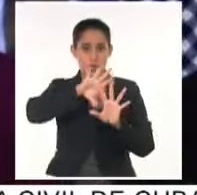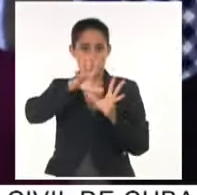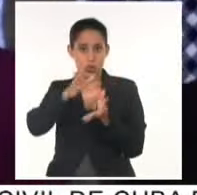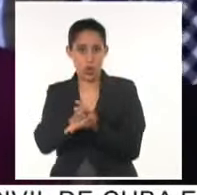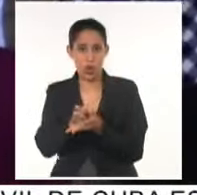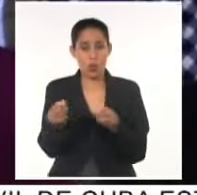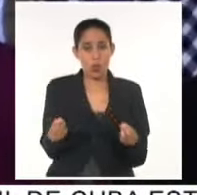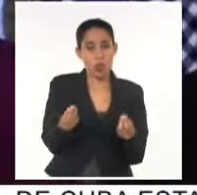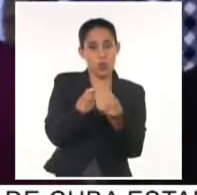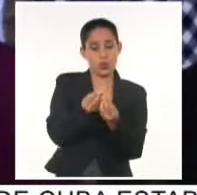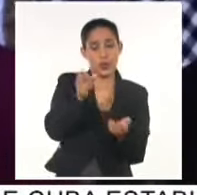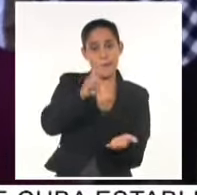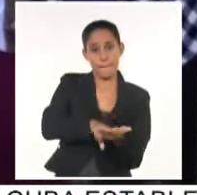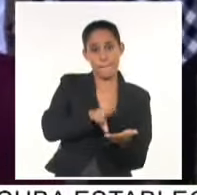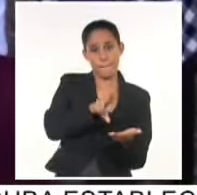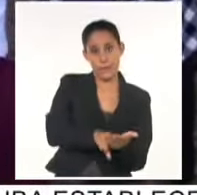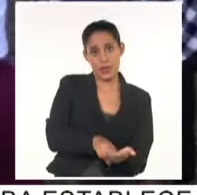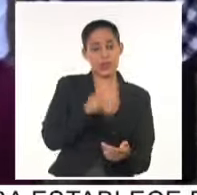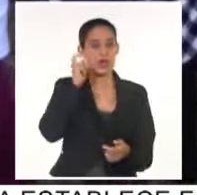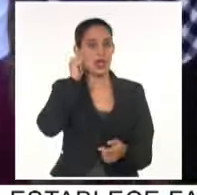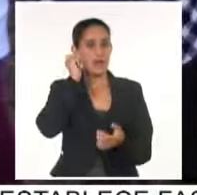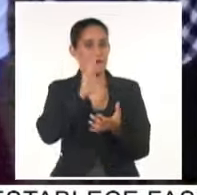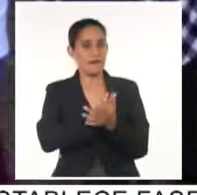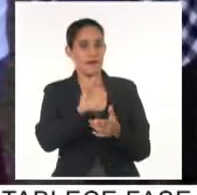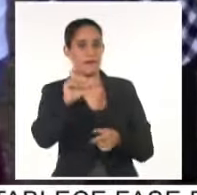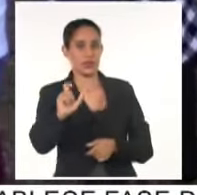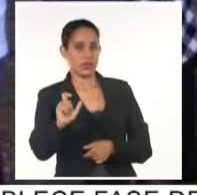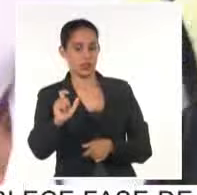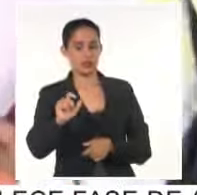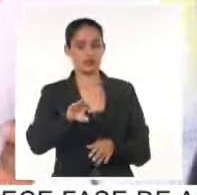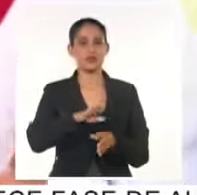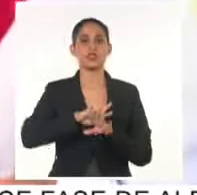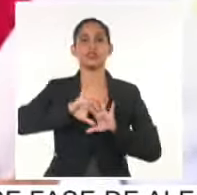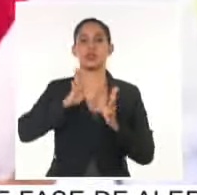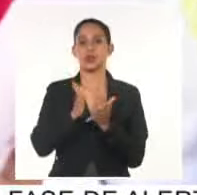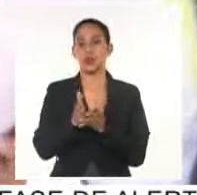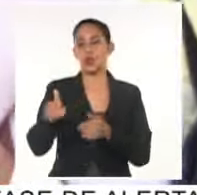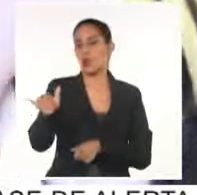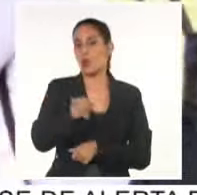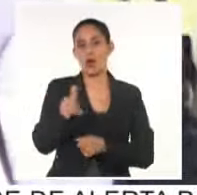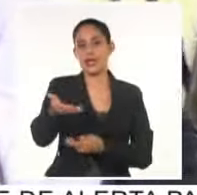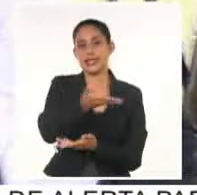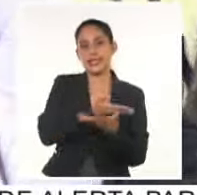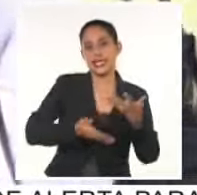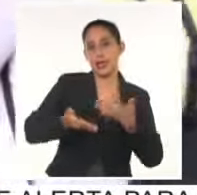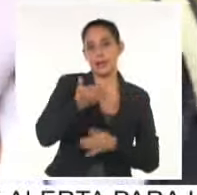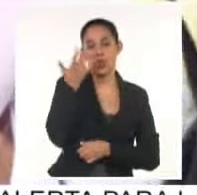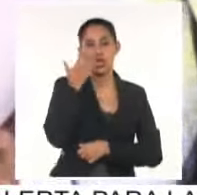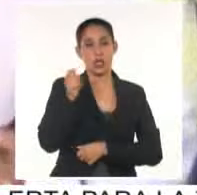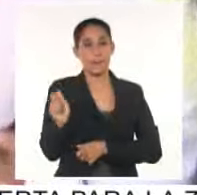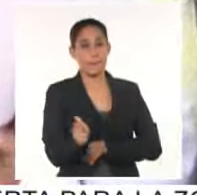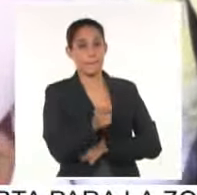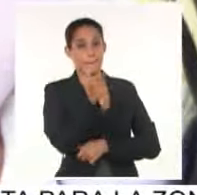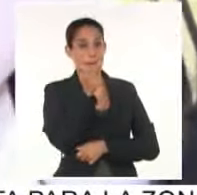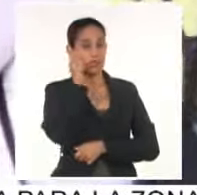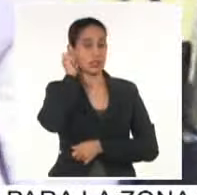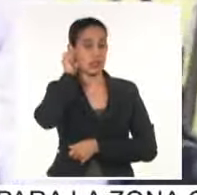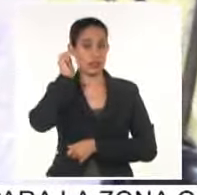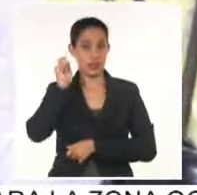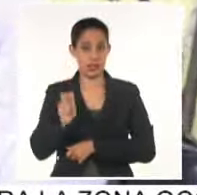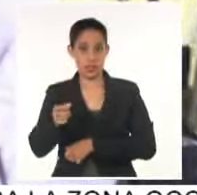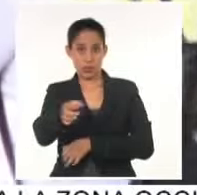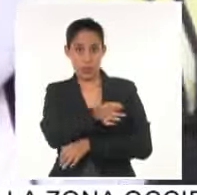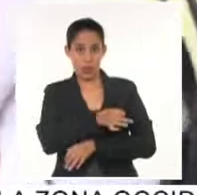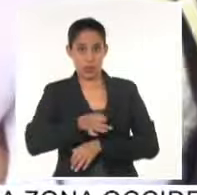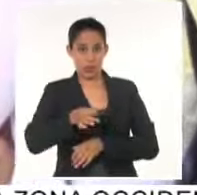de la Dirección Nacional de la Federación de Mujeres Cubanas. También intercambió con la vicepresidenta del Consejo de Defensa Municipal